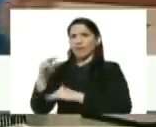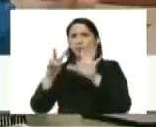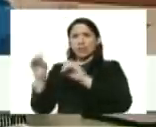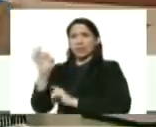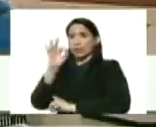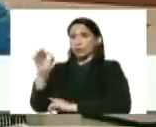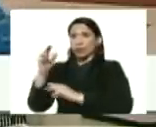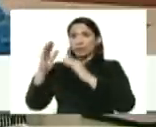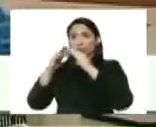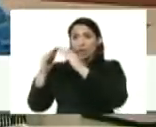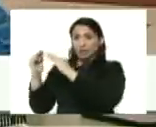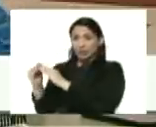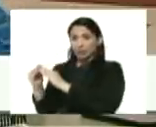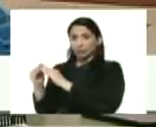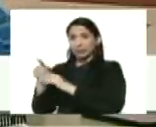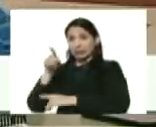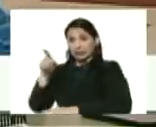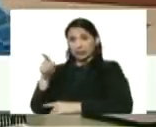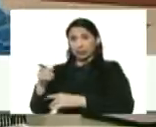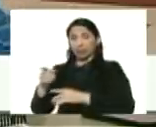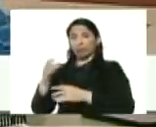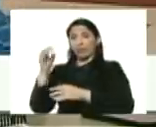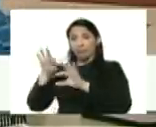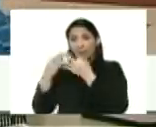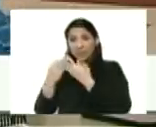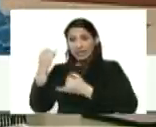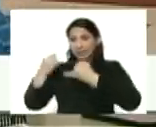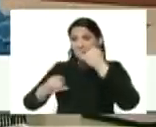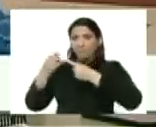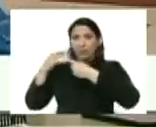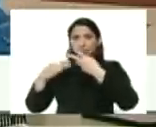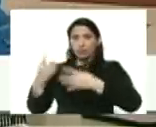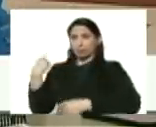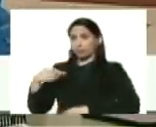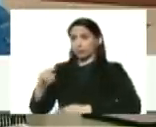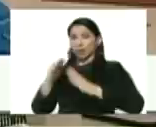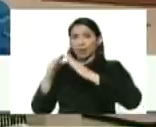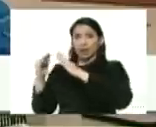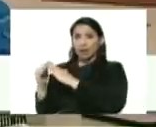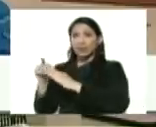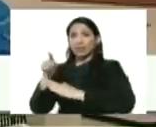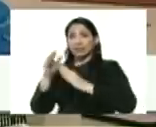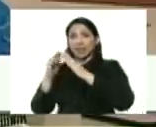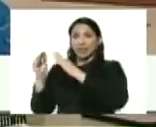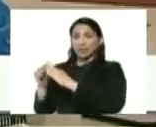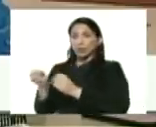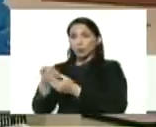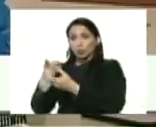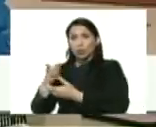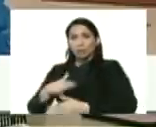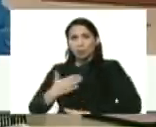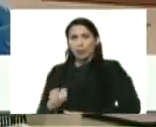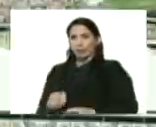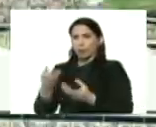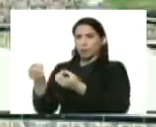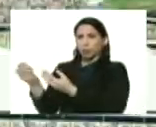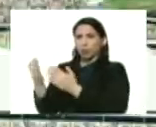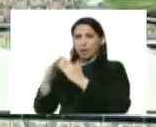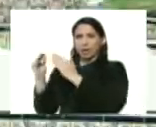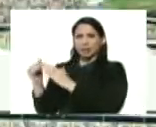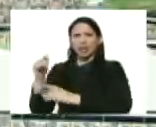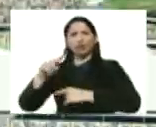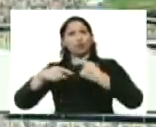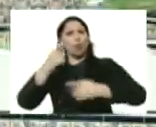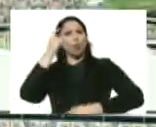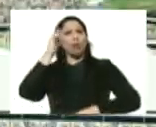de vivienda en ese urbanismo las familias terminaron con los materiales que ya tenían en su casa esas viviendas y por eso usted hoy puede hacer entrega de ese urbanismo todos